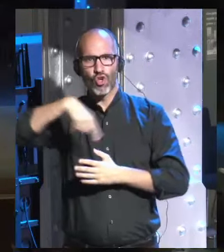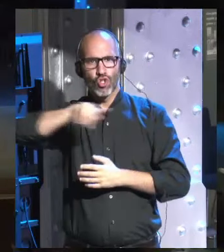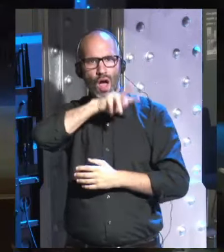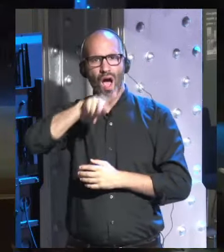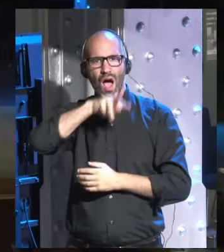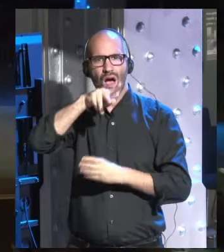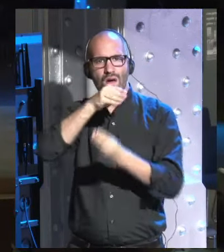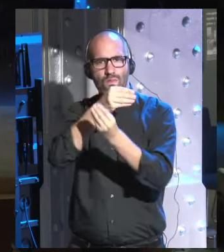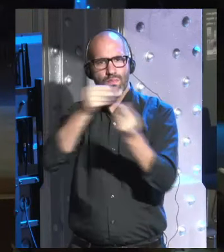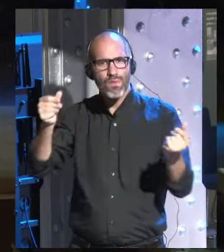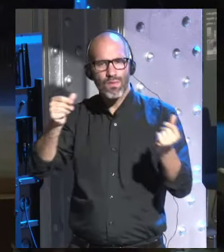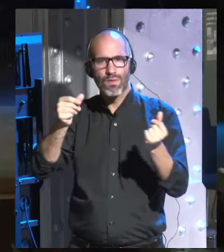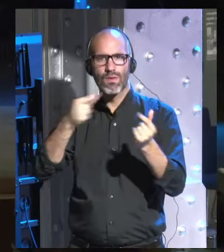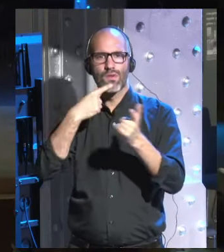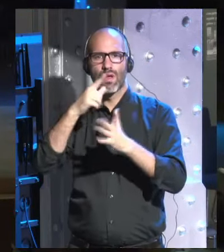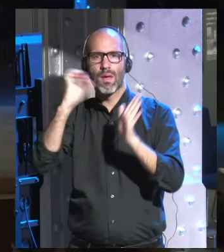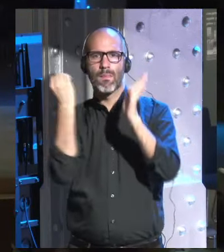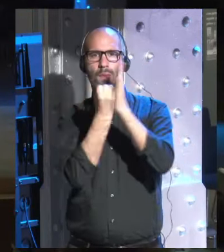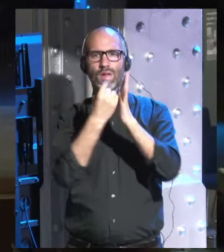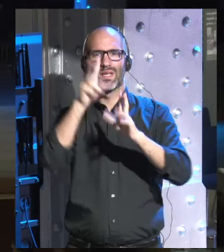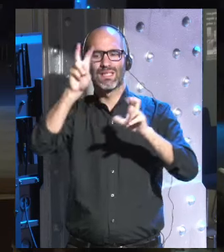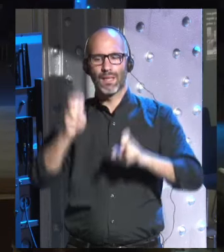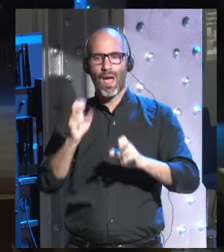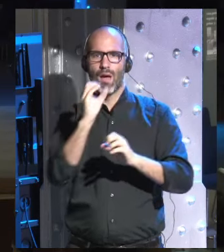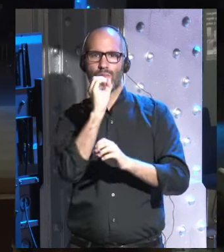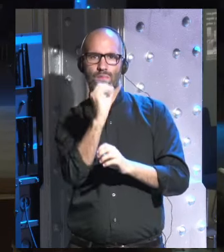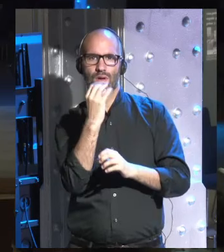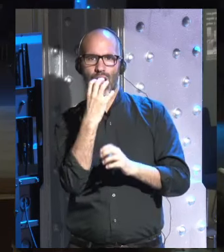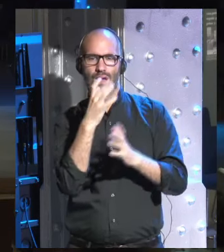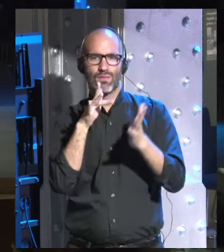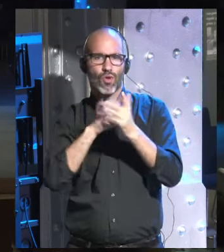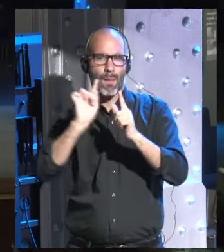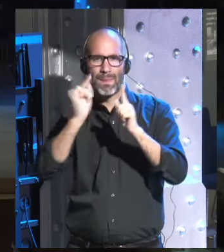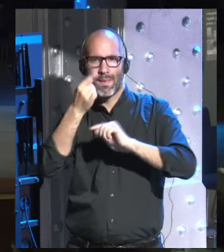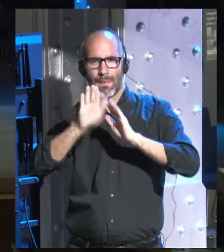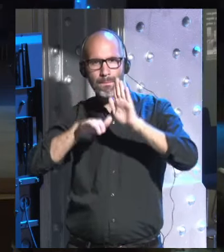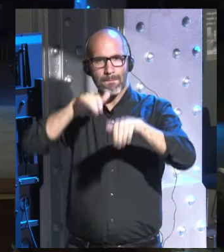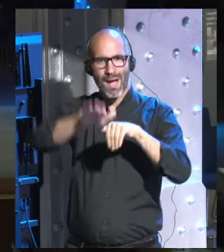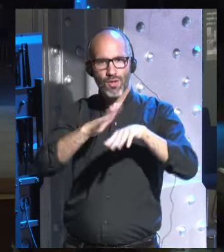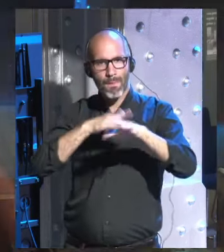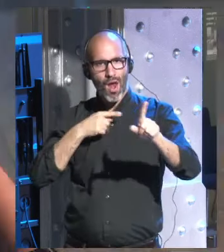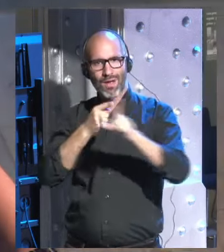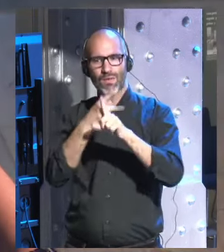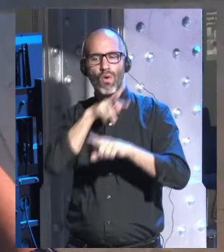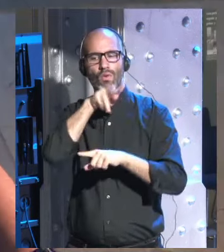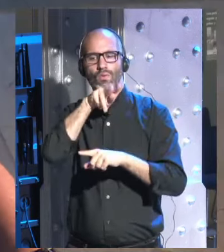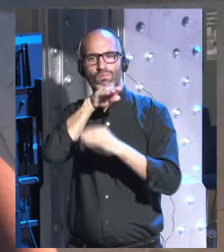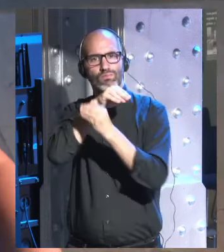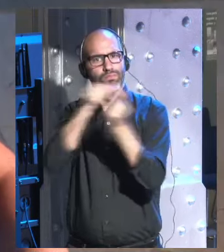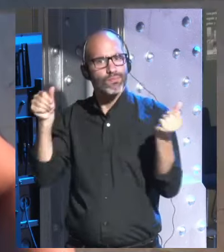¿es el icono el emoji que utilizamos en el teléfono móvil el primer paso para el off de nuestra lengua?